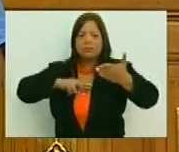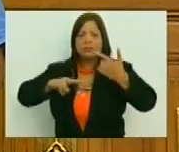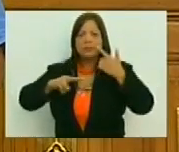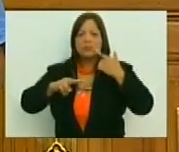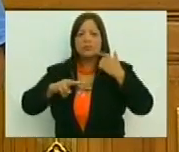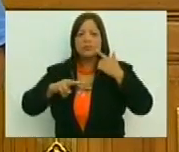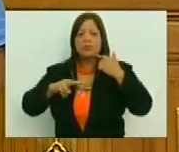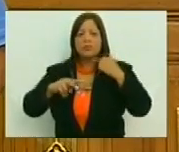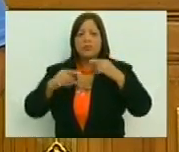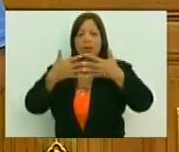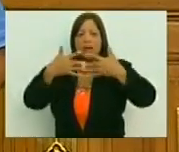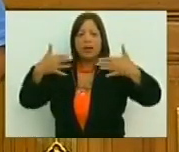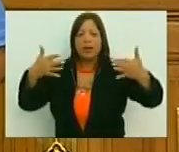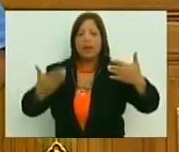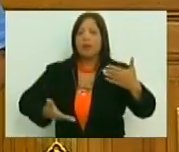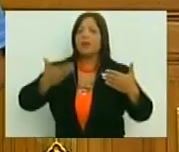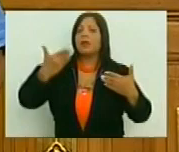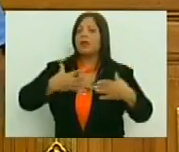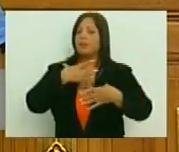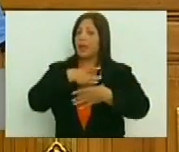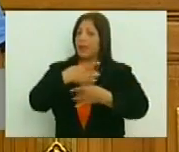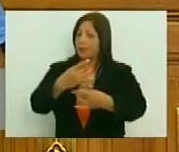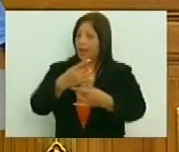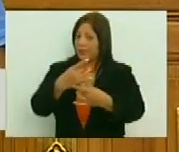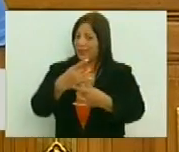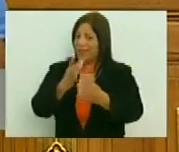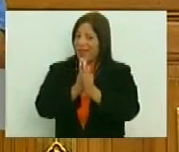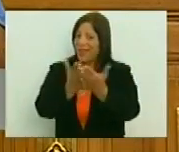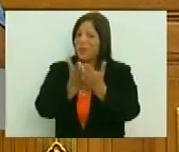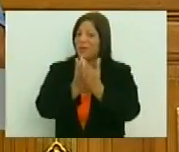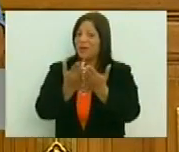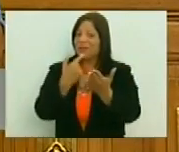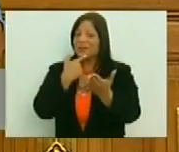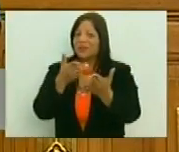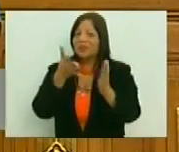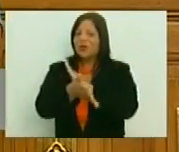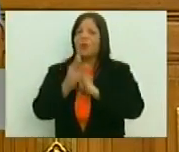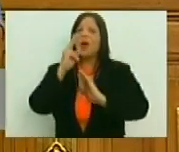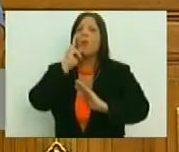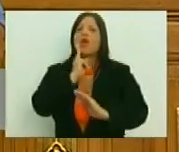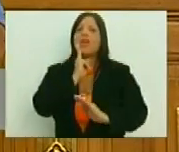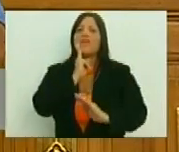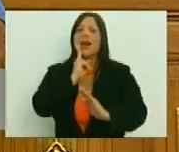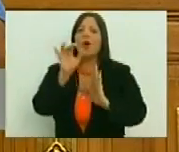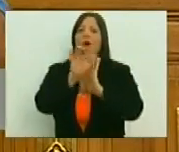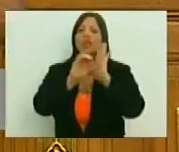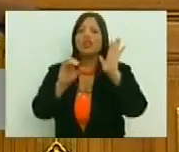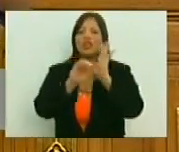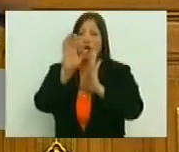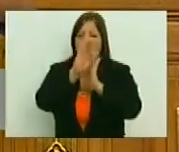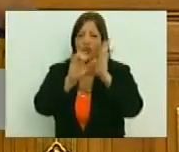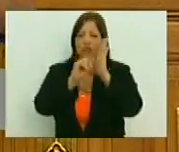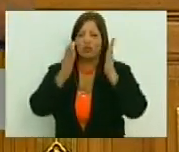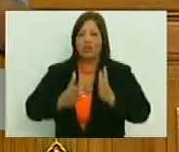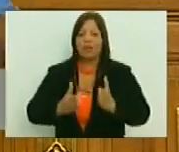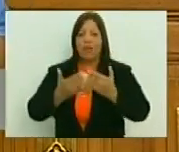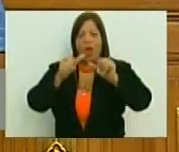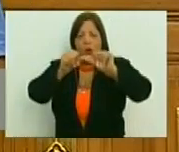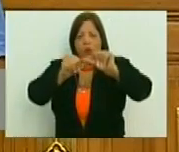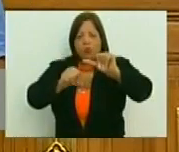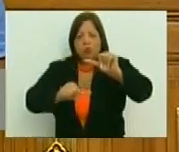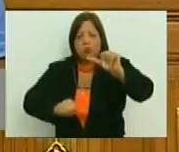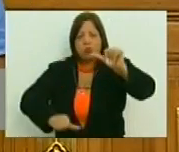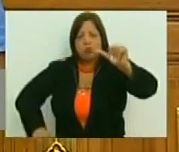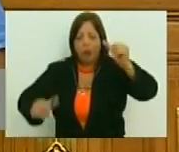hay unos datos interesantes. Sobre todo porque en ese discurso a lo largo de las